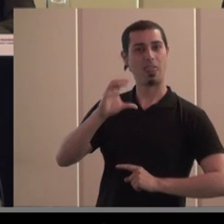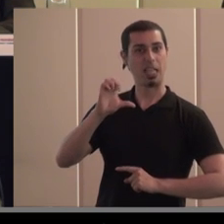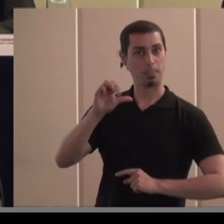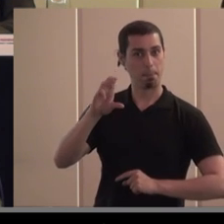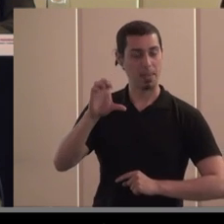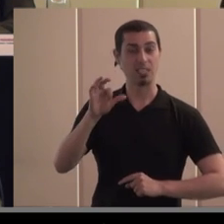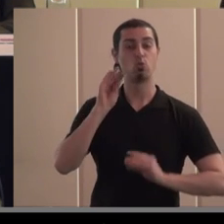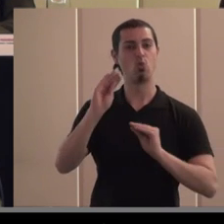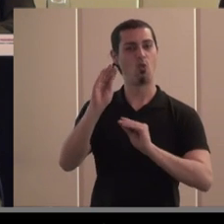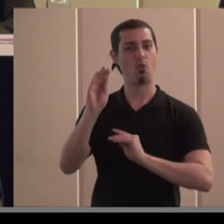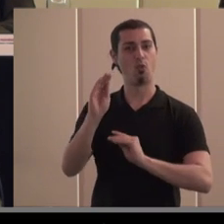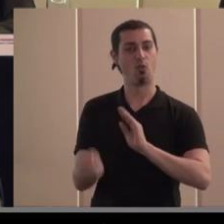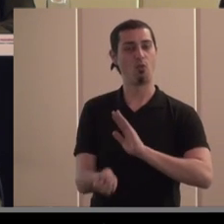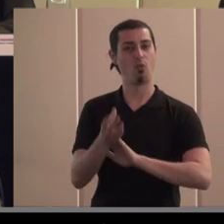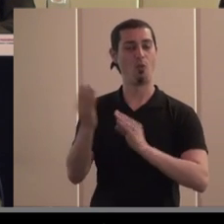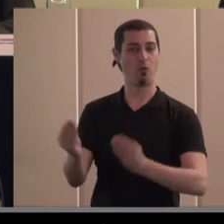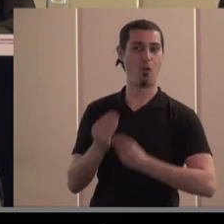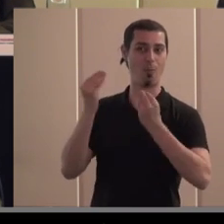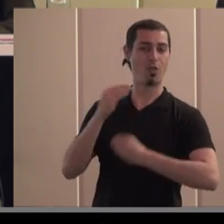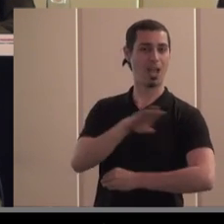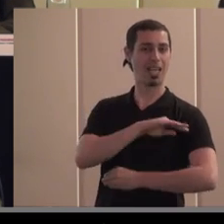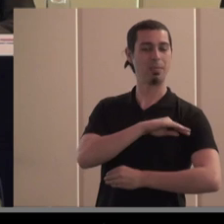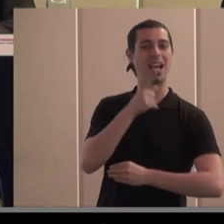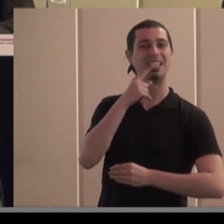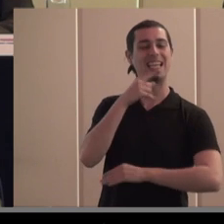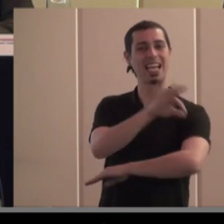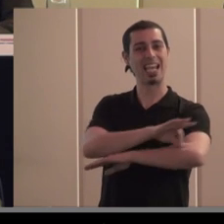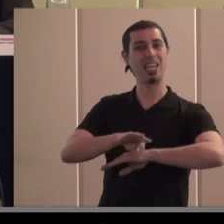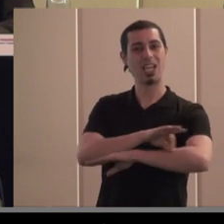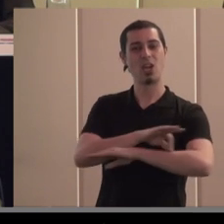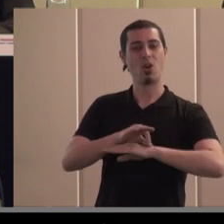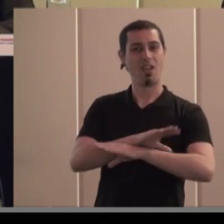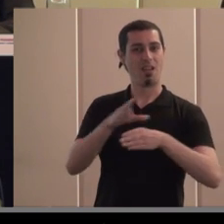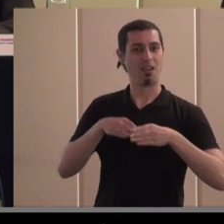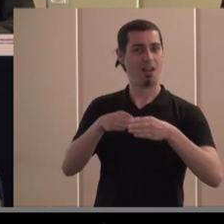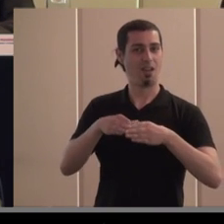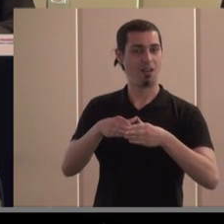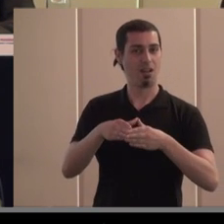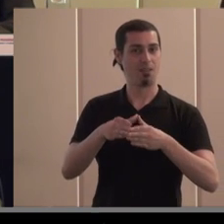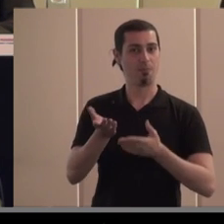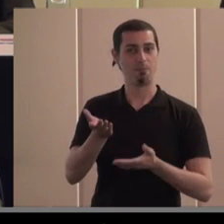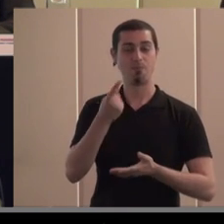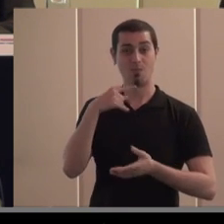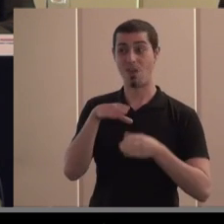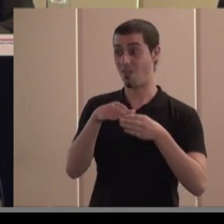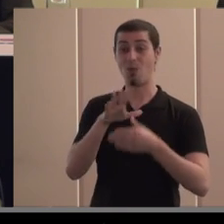formación académica es ingeniero naval de ahí mi referencia a los a los barcos ¿quién te iba a decir